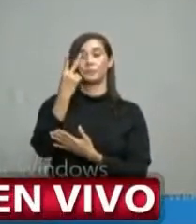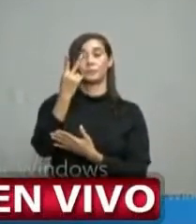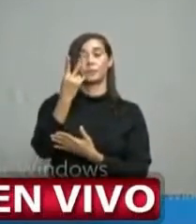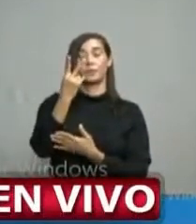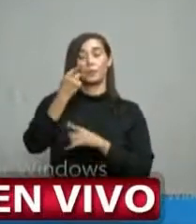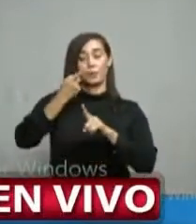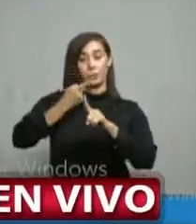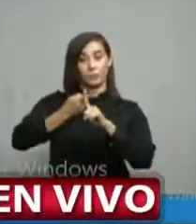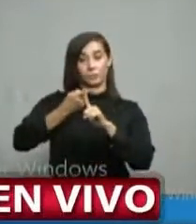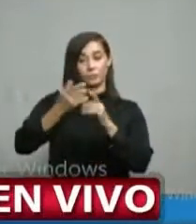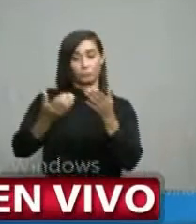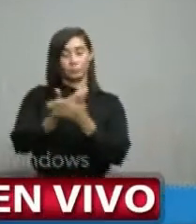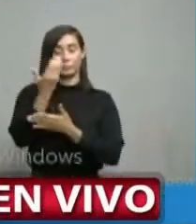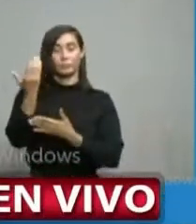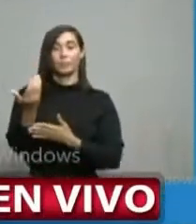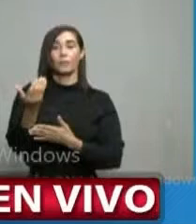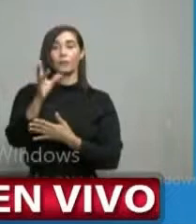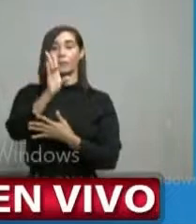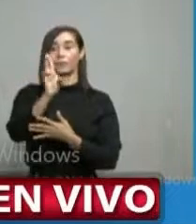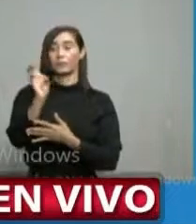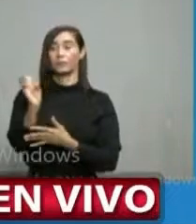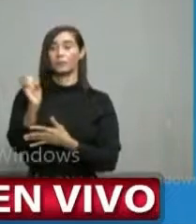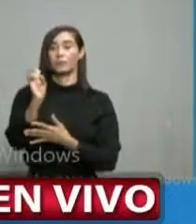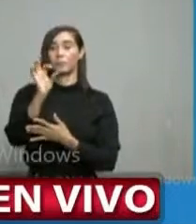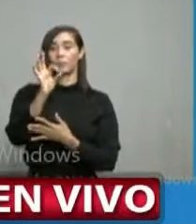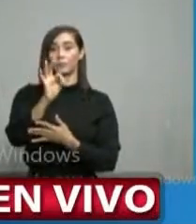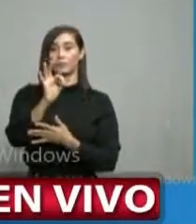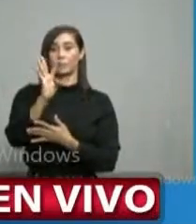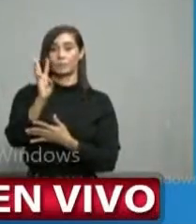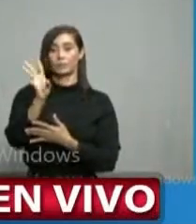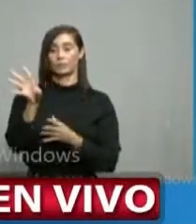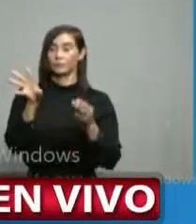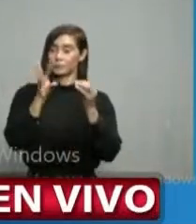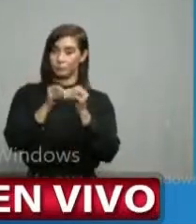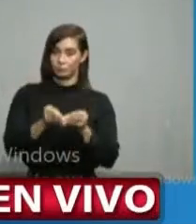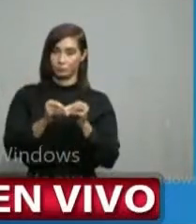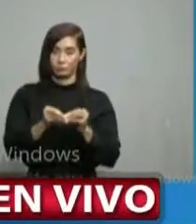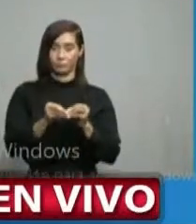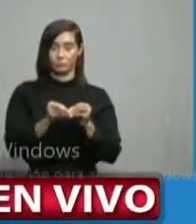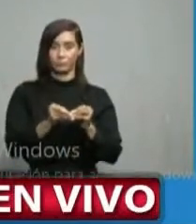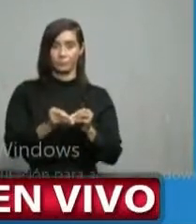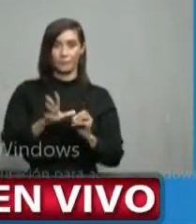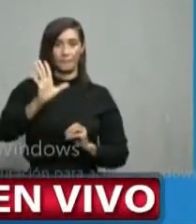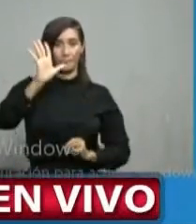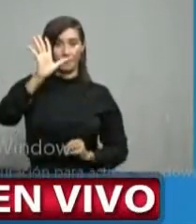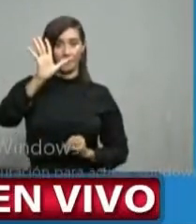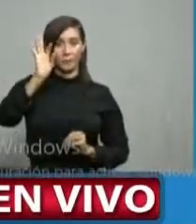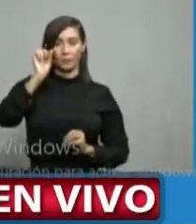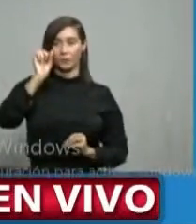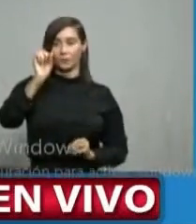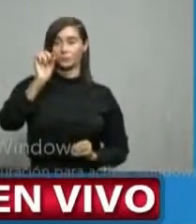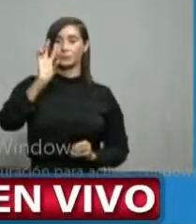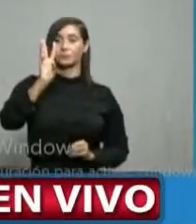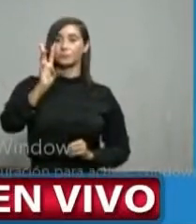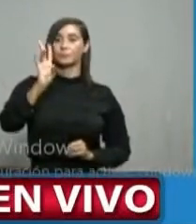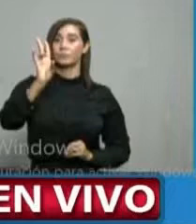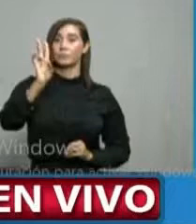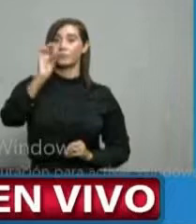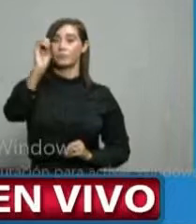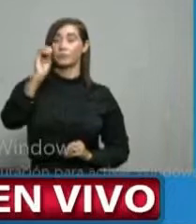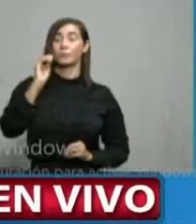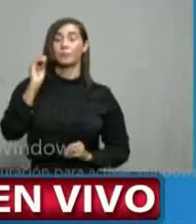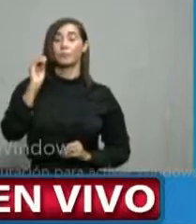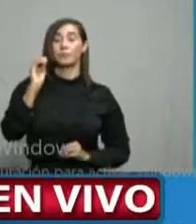2 casos nuevos, 796 acumulados, 5.67